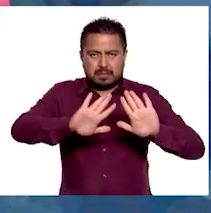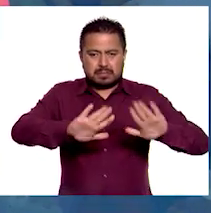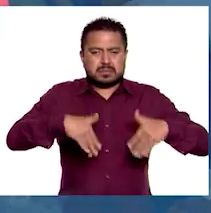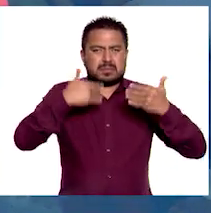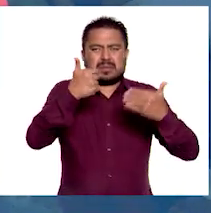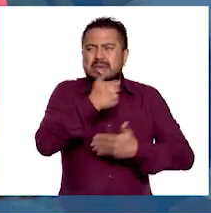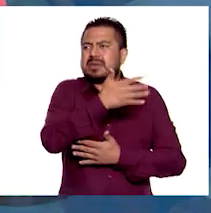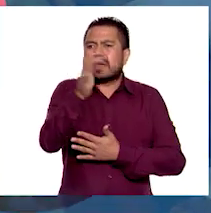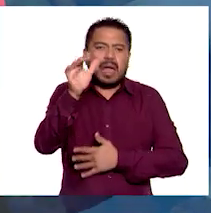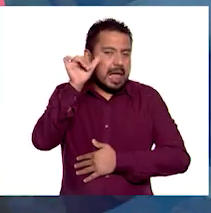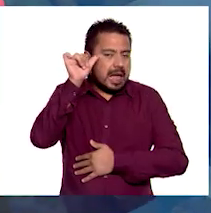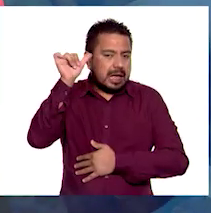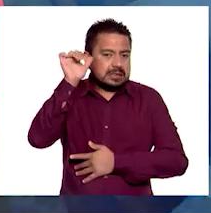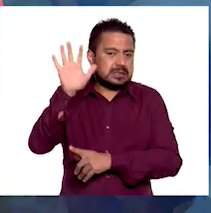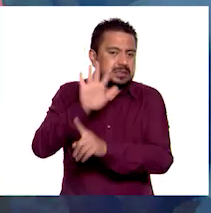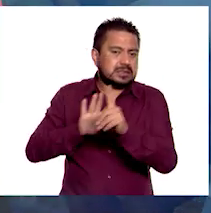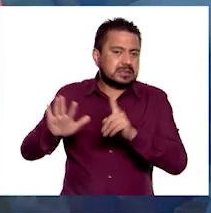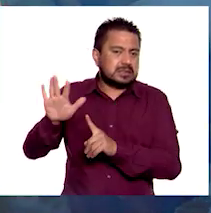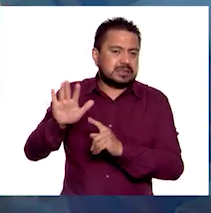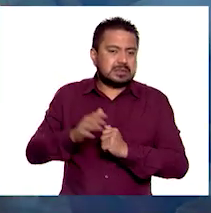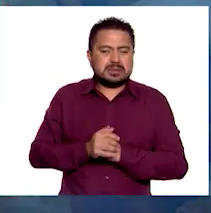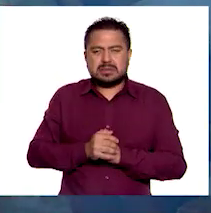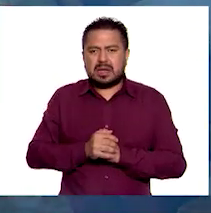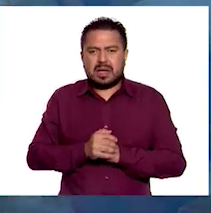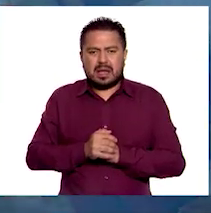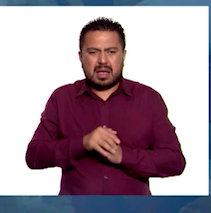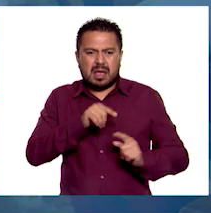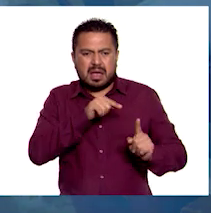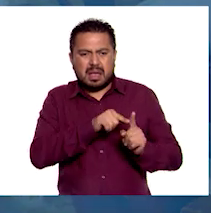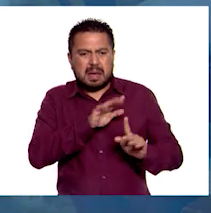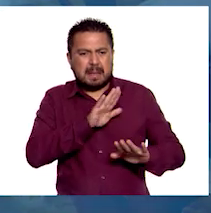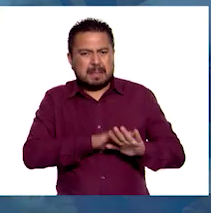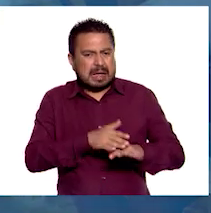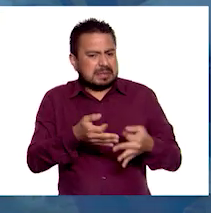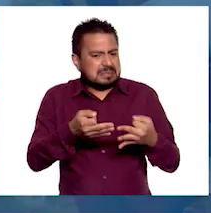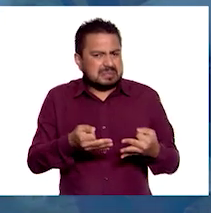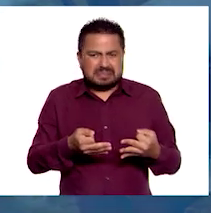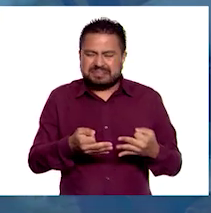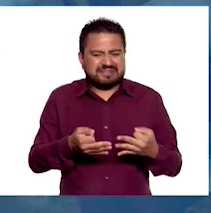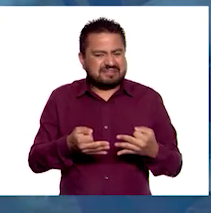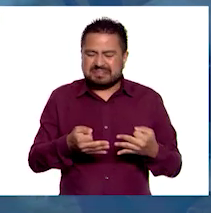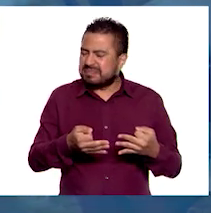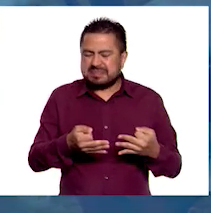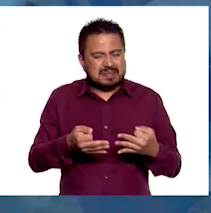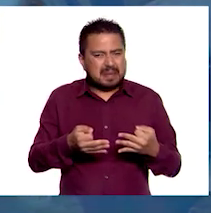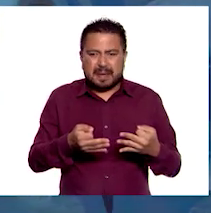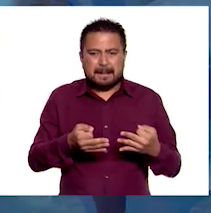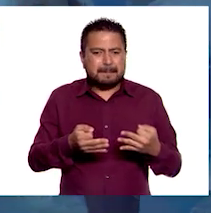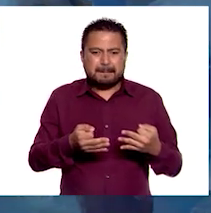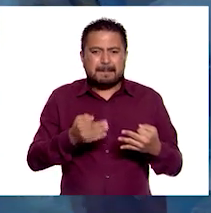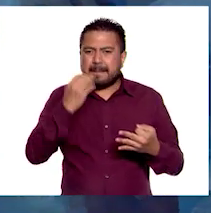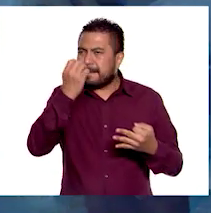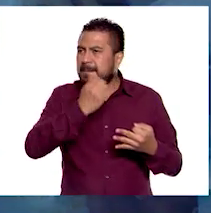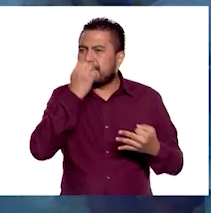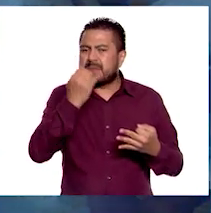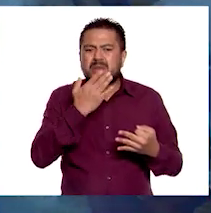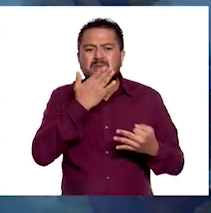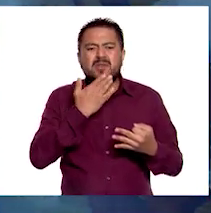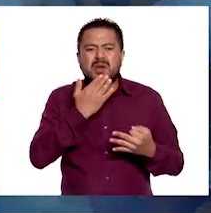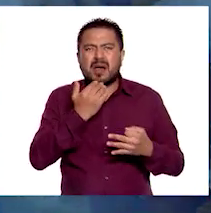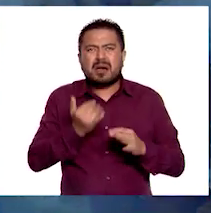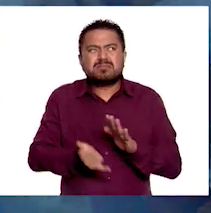Laos en Asia. Ay, no son las más adecuadas. El edificio de la escuela no está